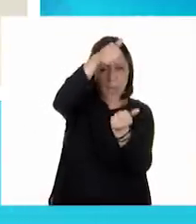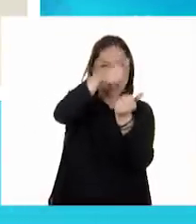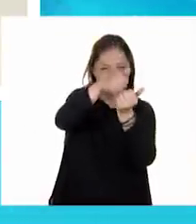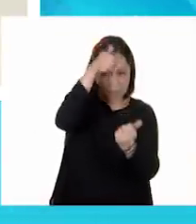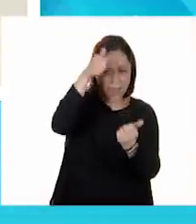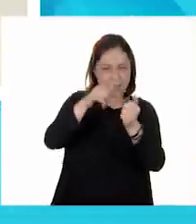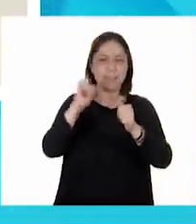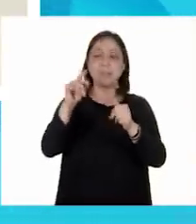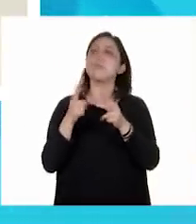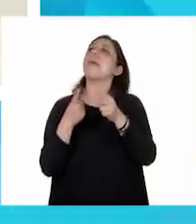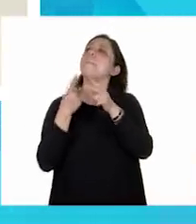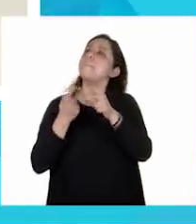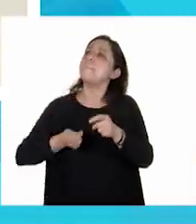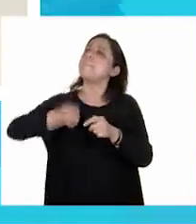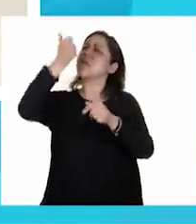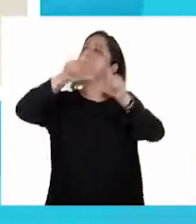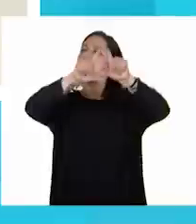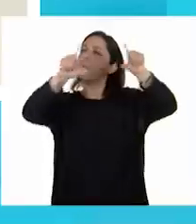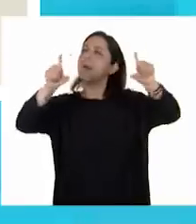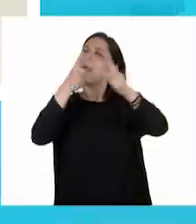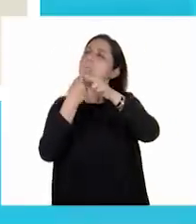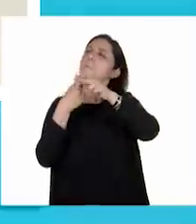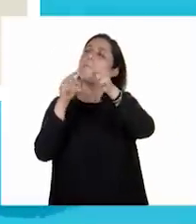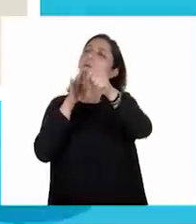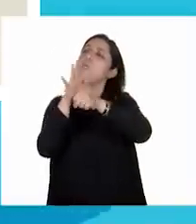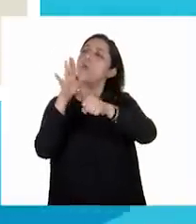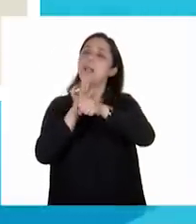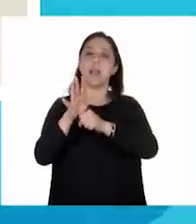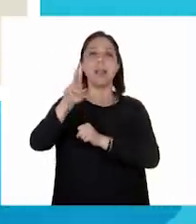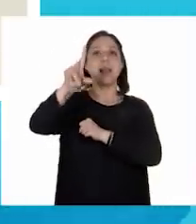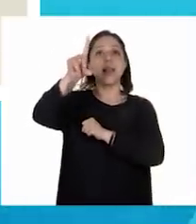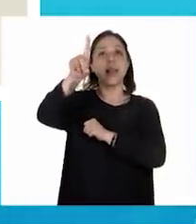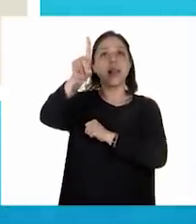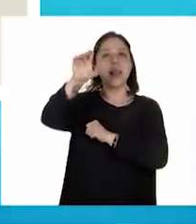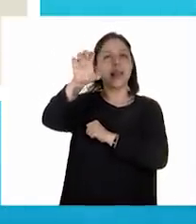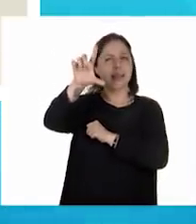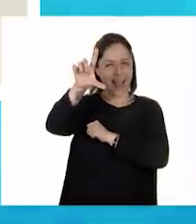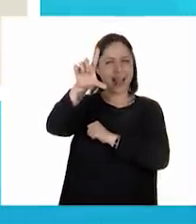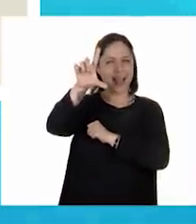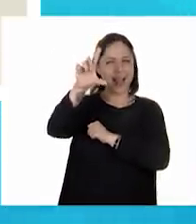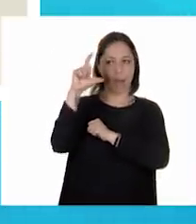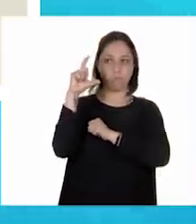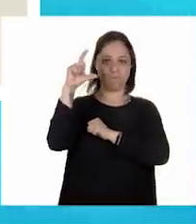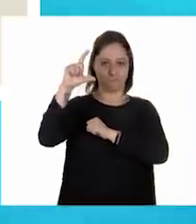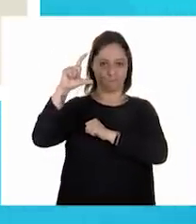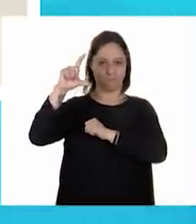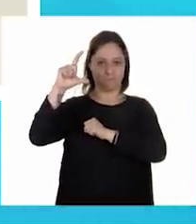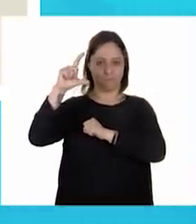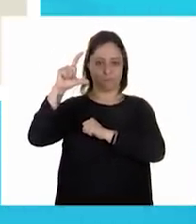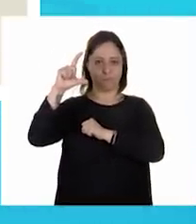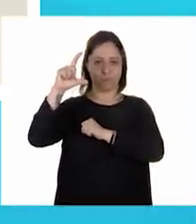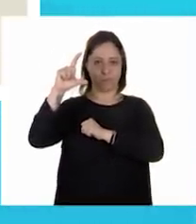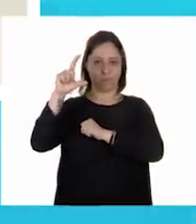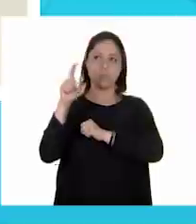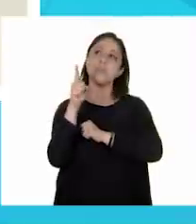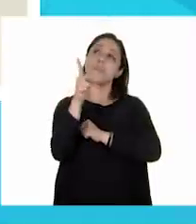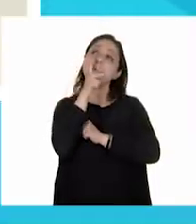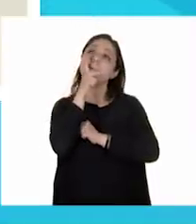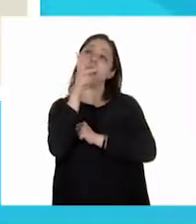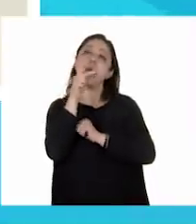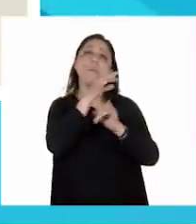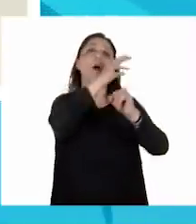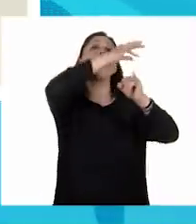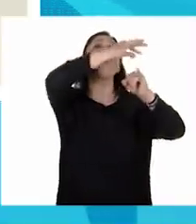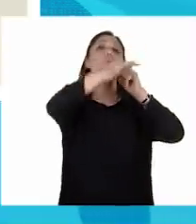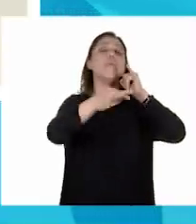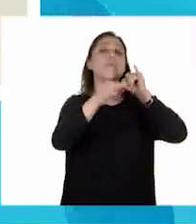¿Con qué palabra empieza el primer párrafo? Donde dice del... Perfecto, del... ¿Y con qué palabra termina el